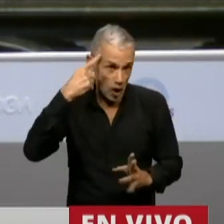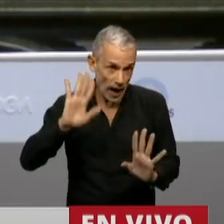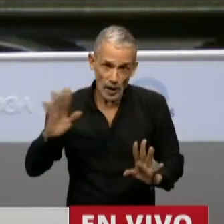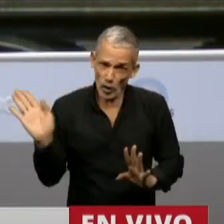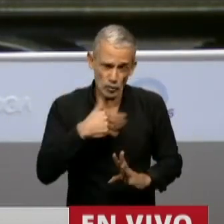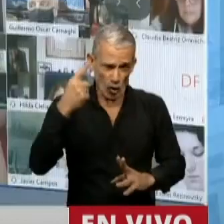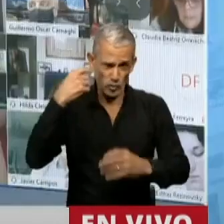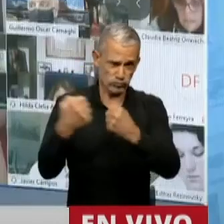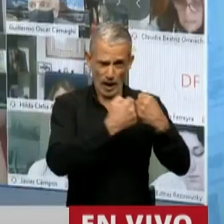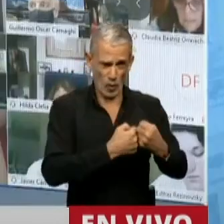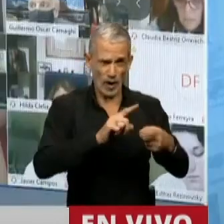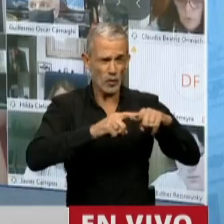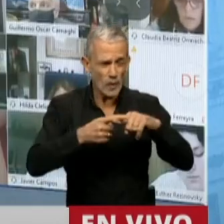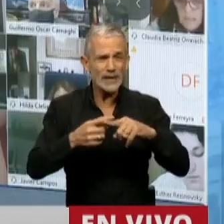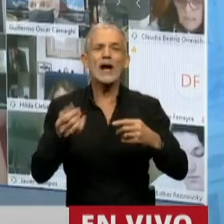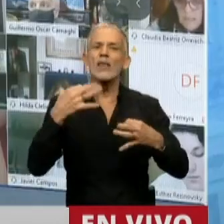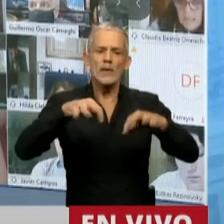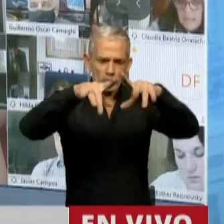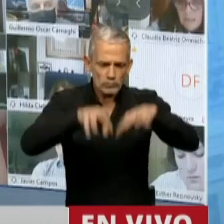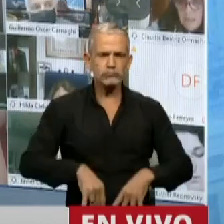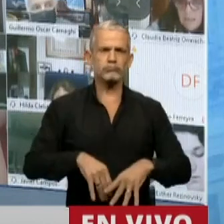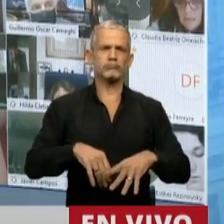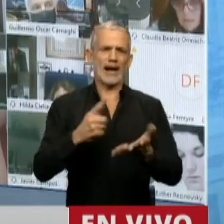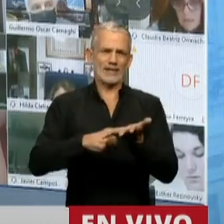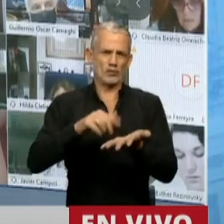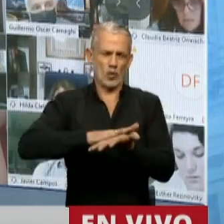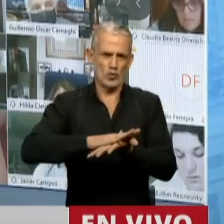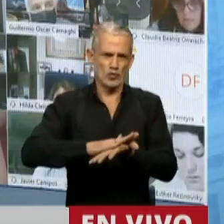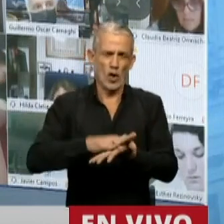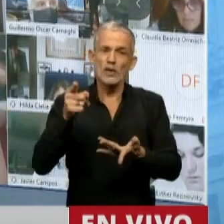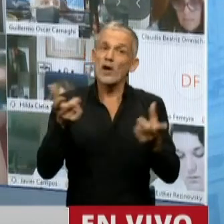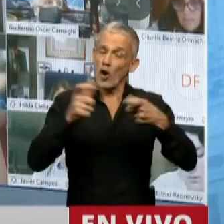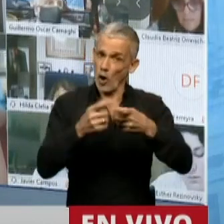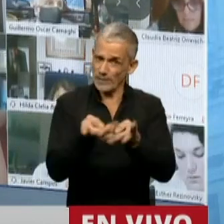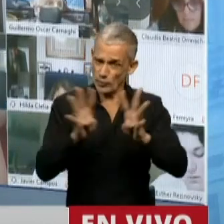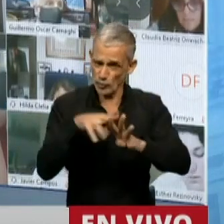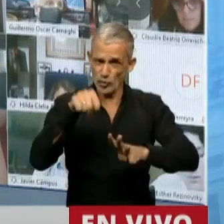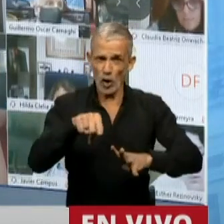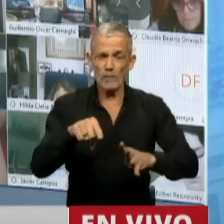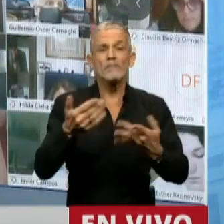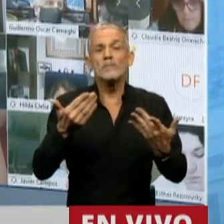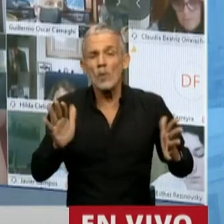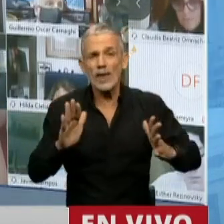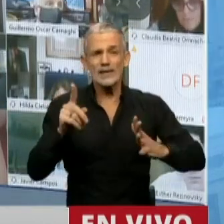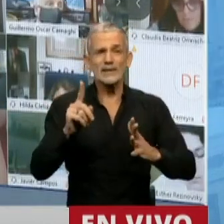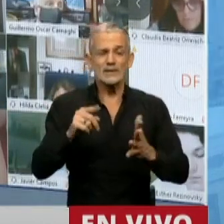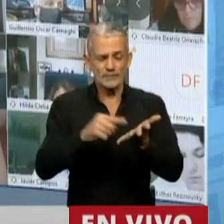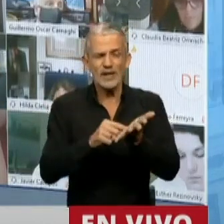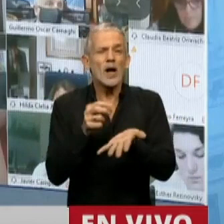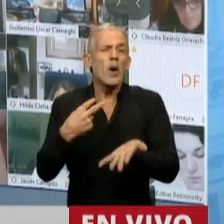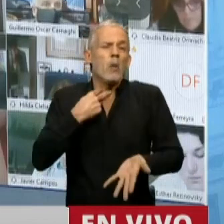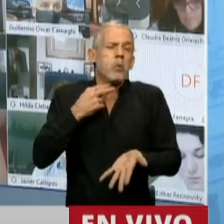bloques acordamos, tiene que quedar manifestada con una resolución de esa comisión, que tal vez no tenga los efectos de la